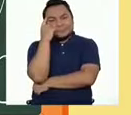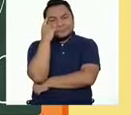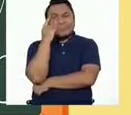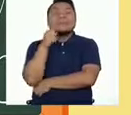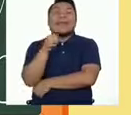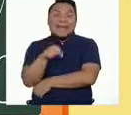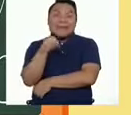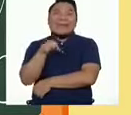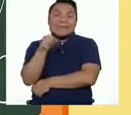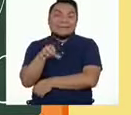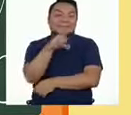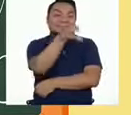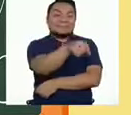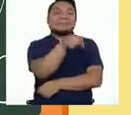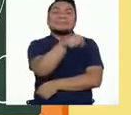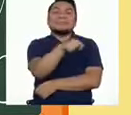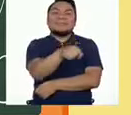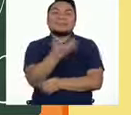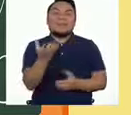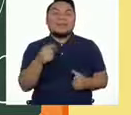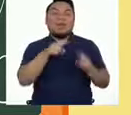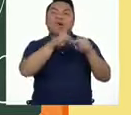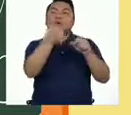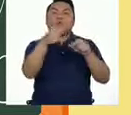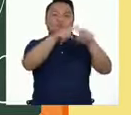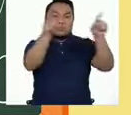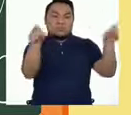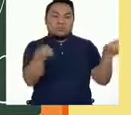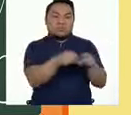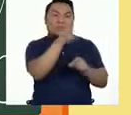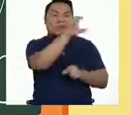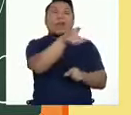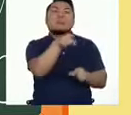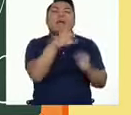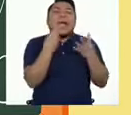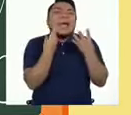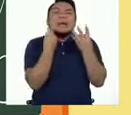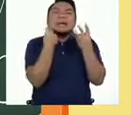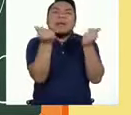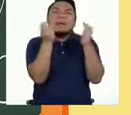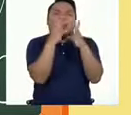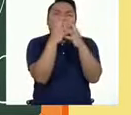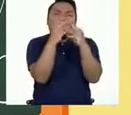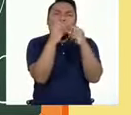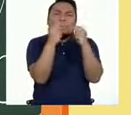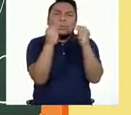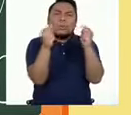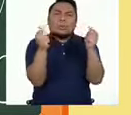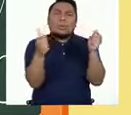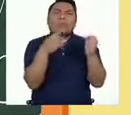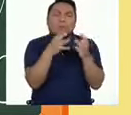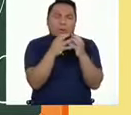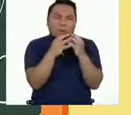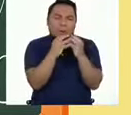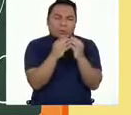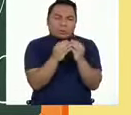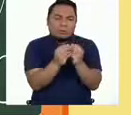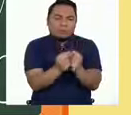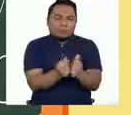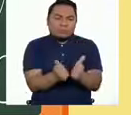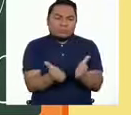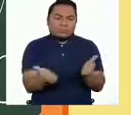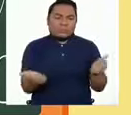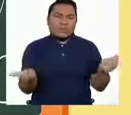Muy bien. La manzana va en el círculo de elementos que se degradan rápido, debido a que se descompone con mucha